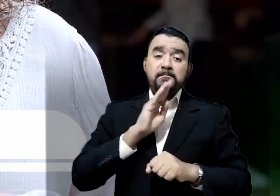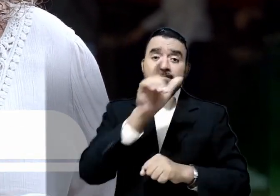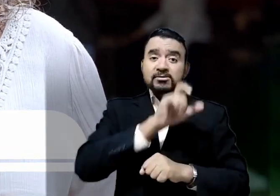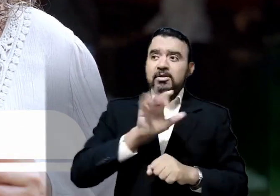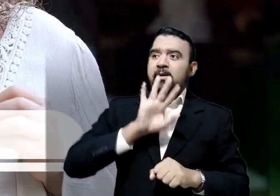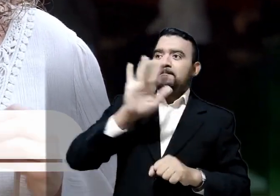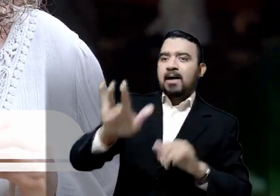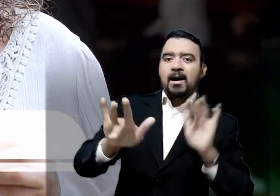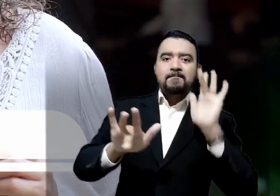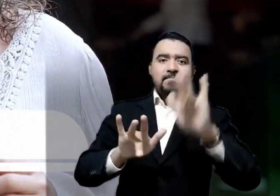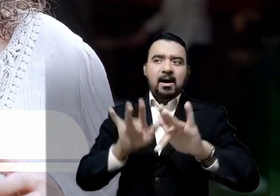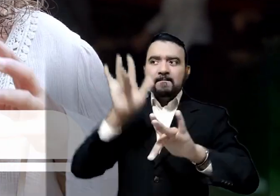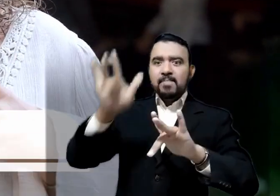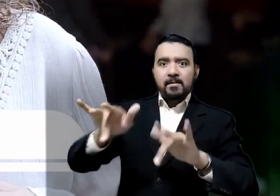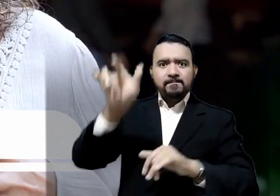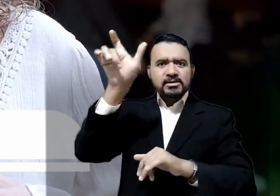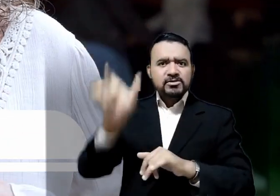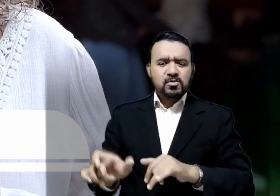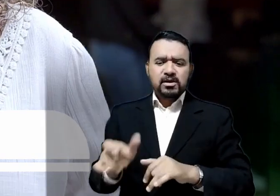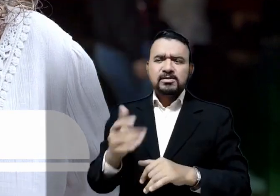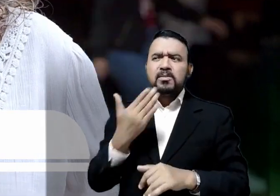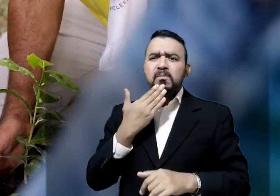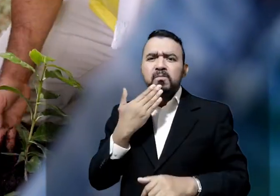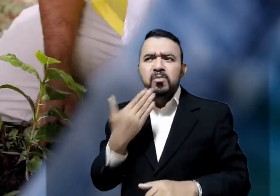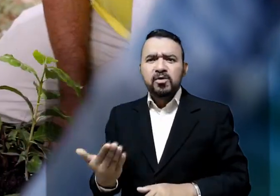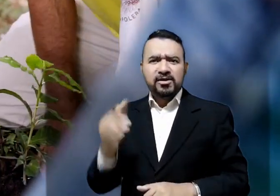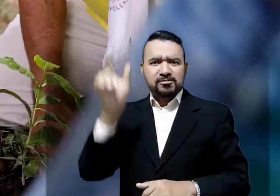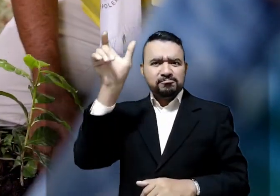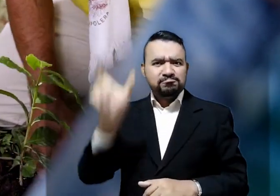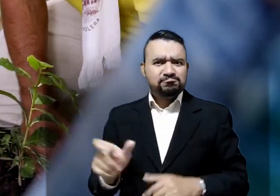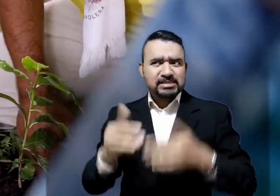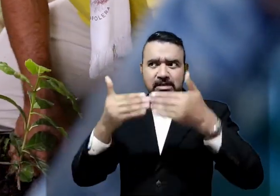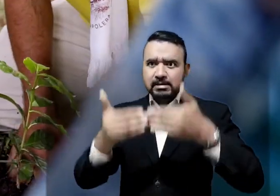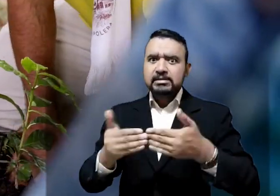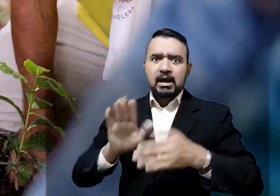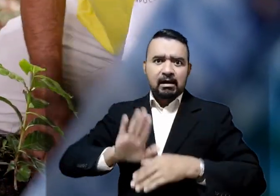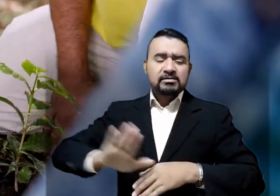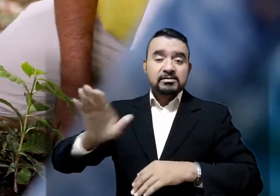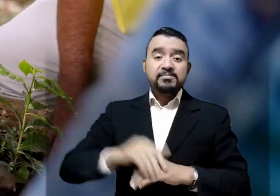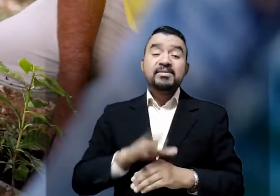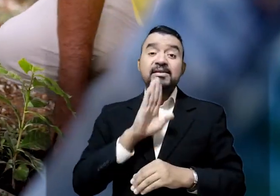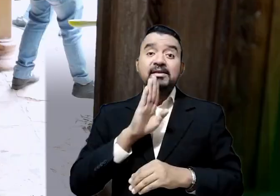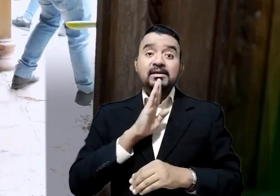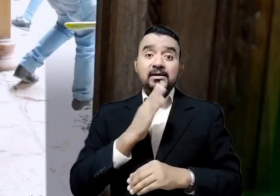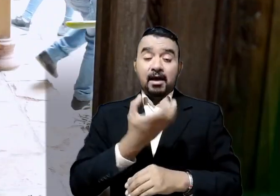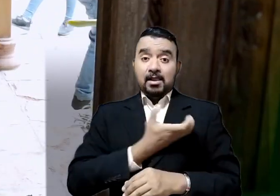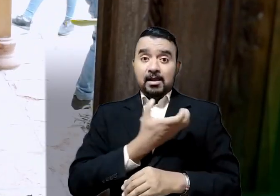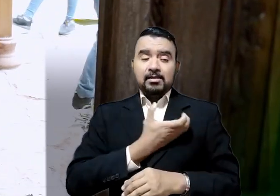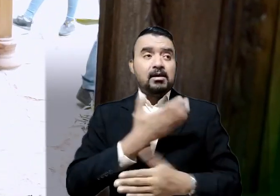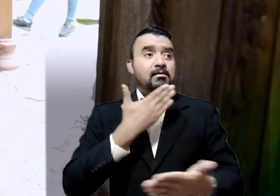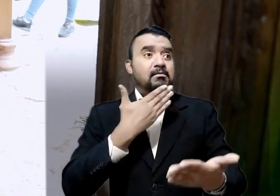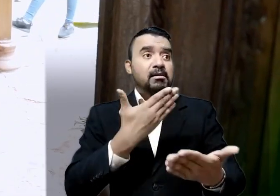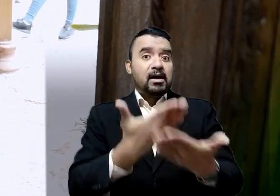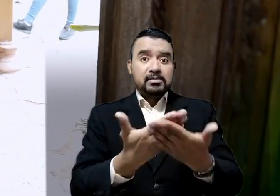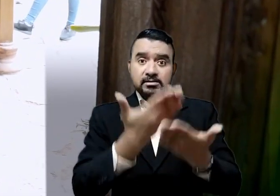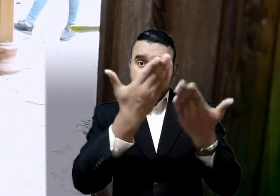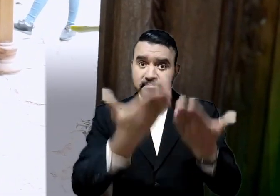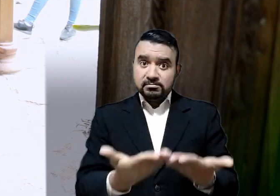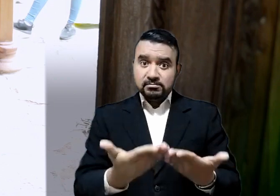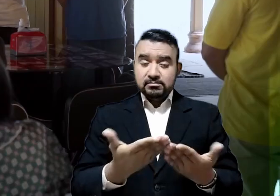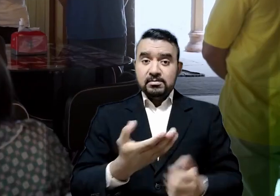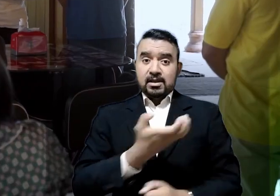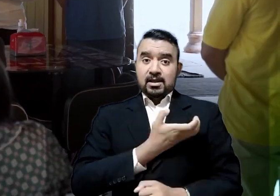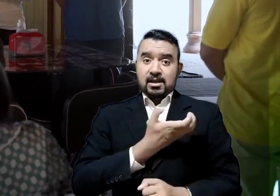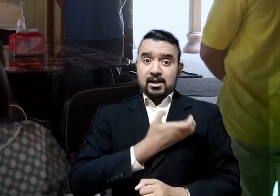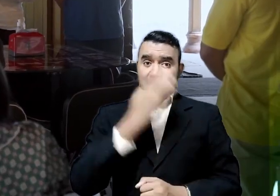experiencia inigualable con seres humanos maravillosos. Yo quiero darle un agradecimiento muy especial a la Administración Municipal